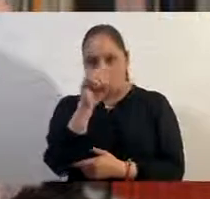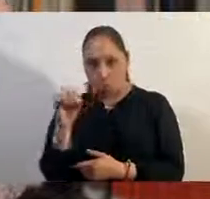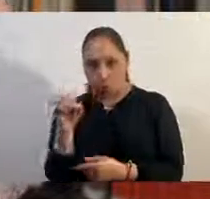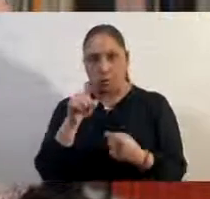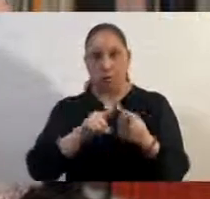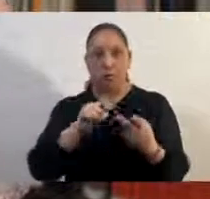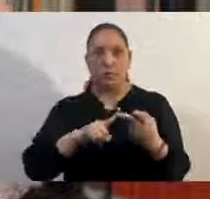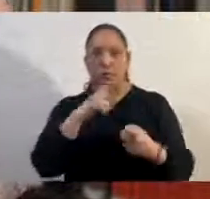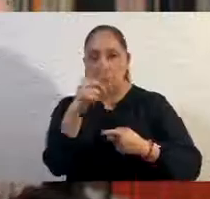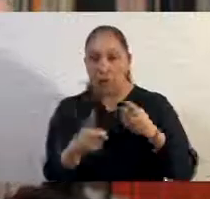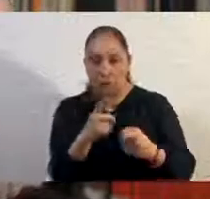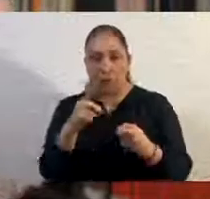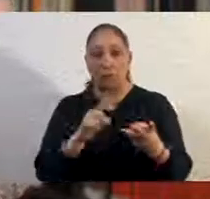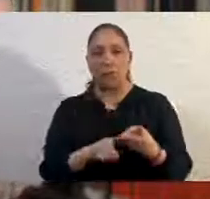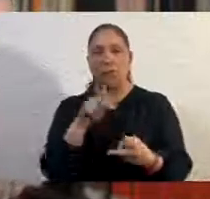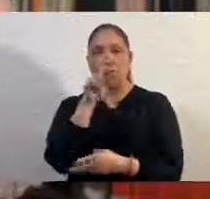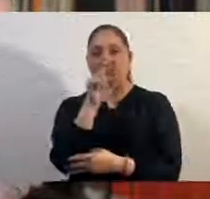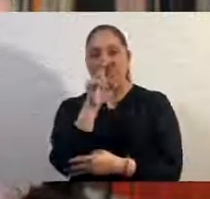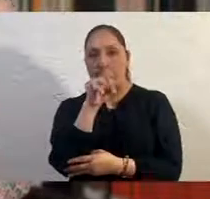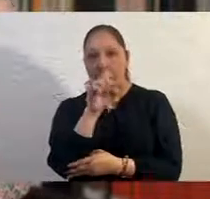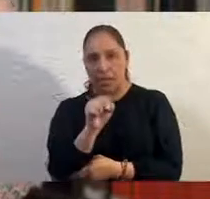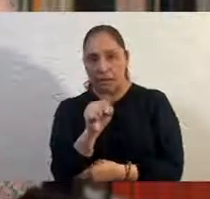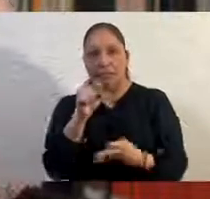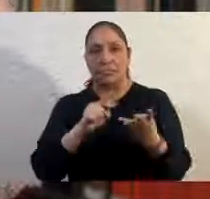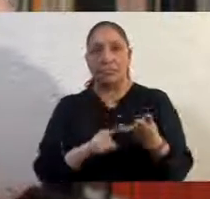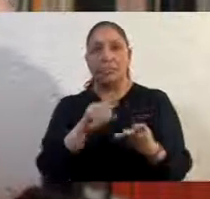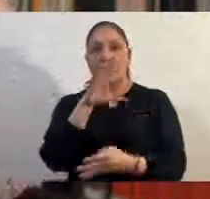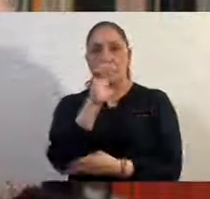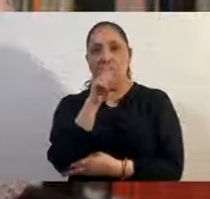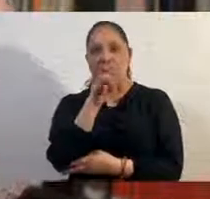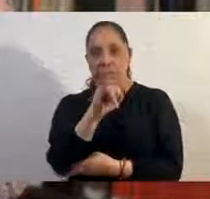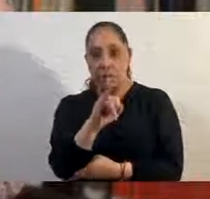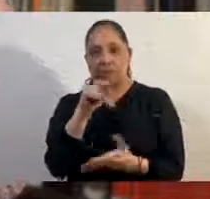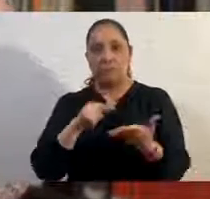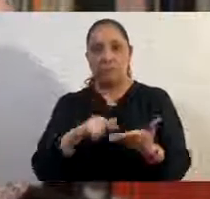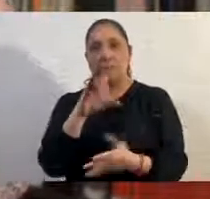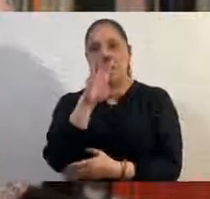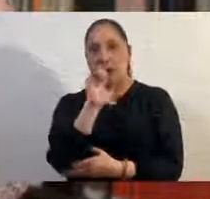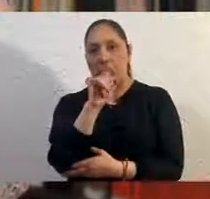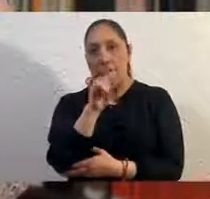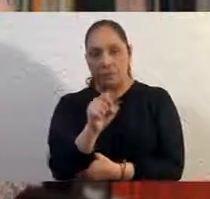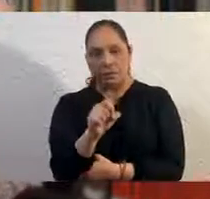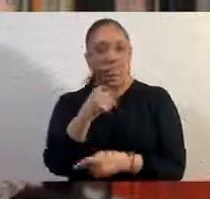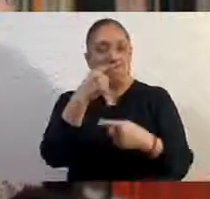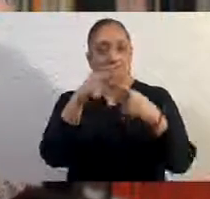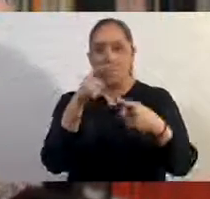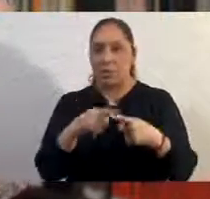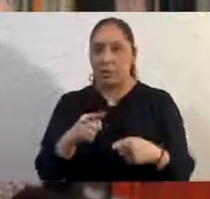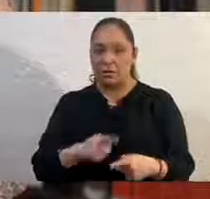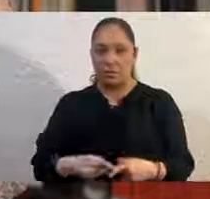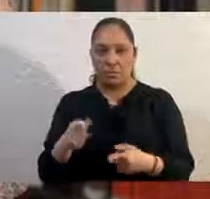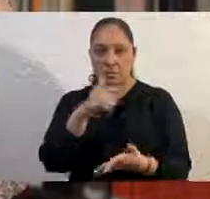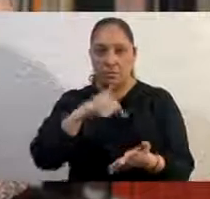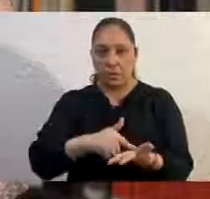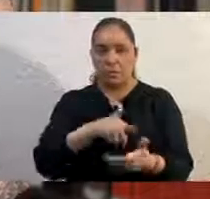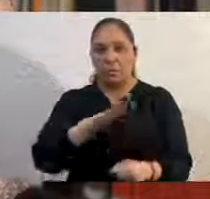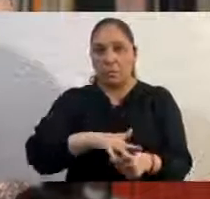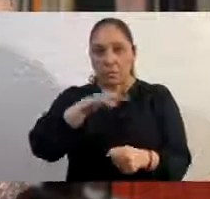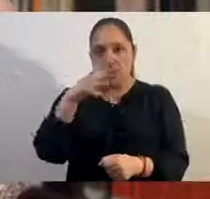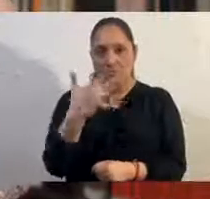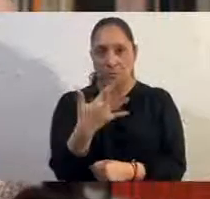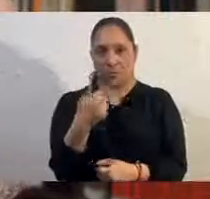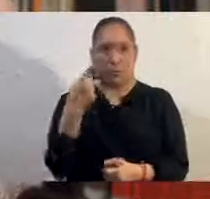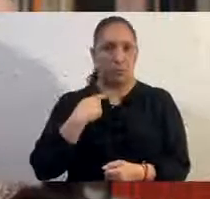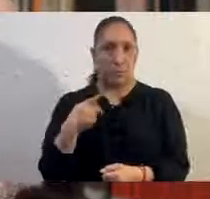cendis y cadis, eventos públicos y privados de más de 50 personas. Como lo anunció la CEP hace una